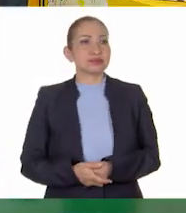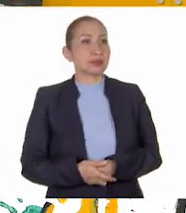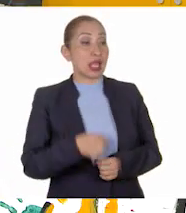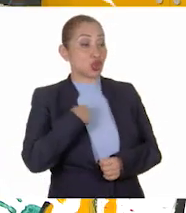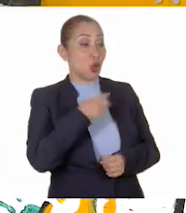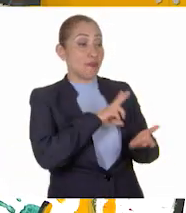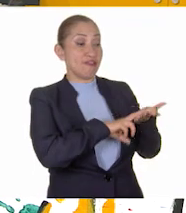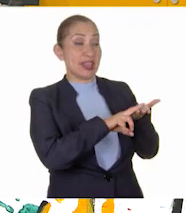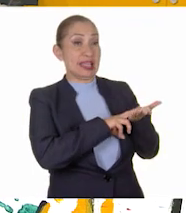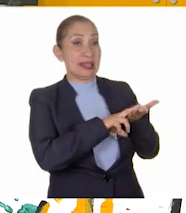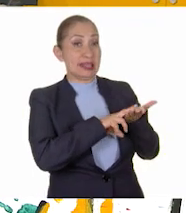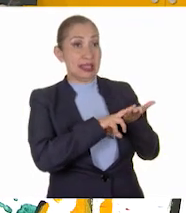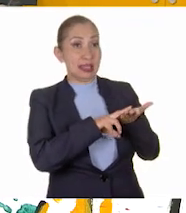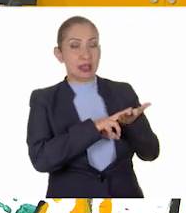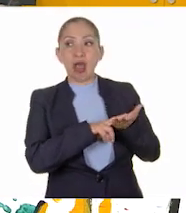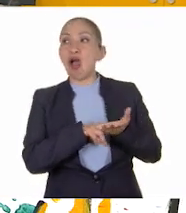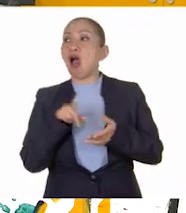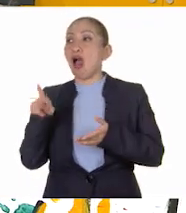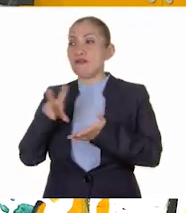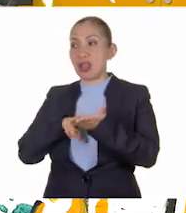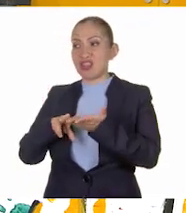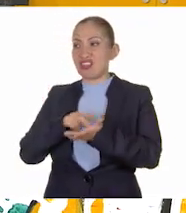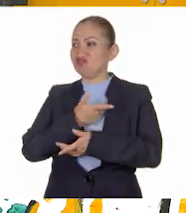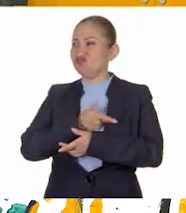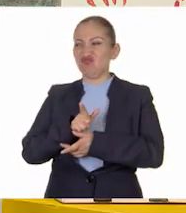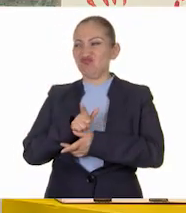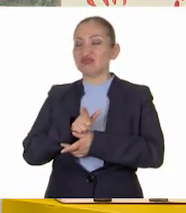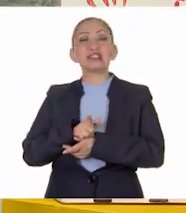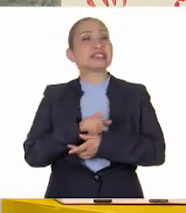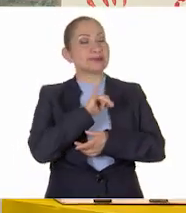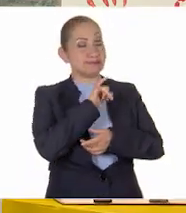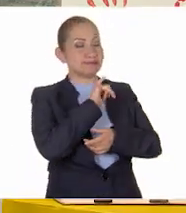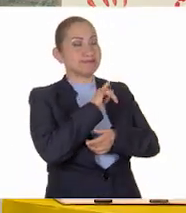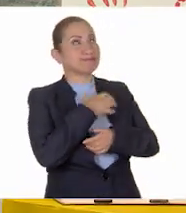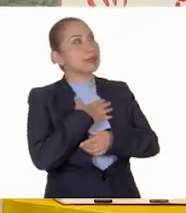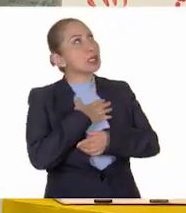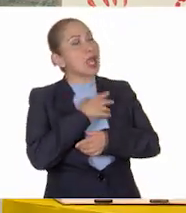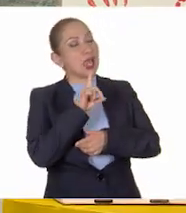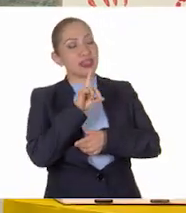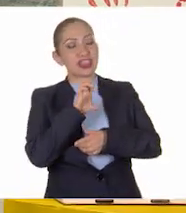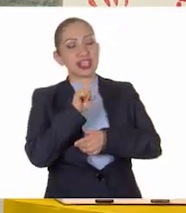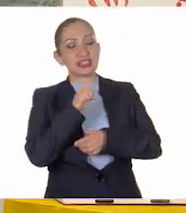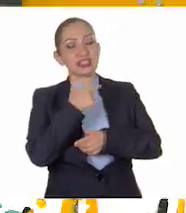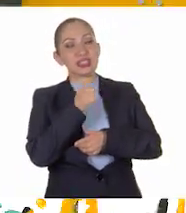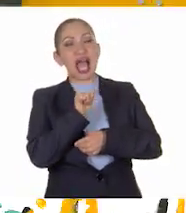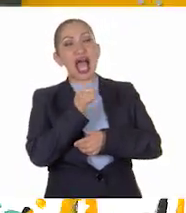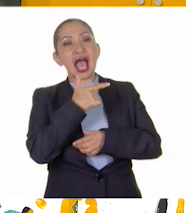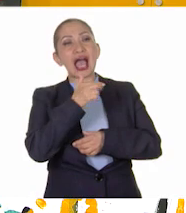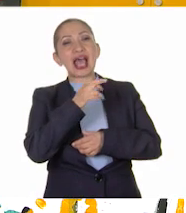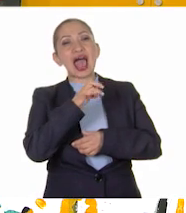la verde. La verde, es el desagrado. Sí. A ver, ¿qué me causa desagrado?